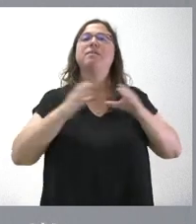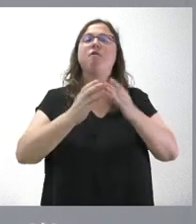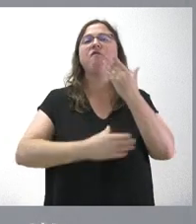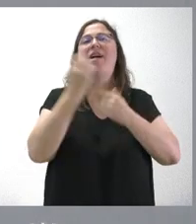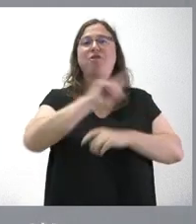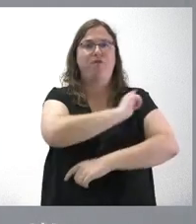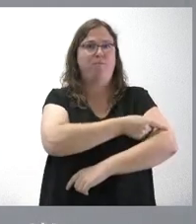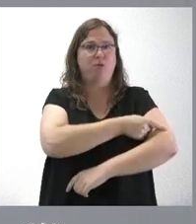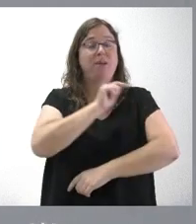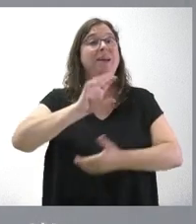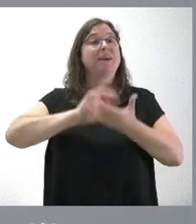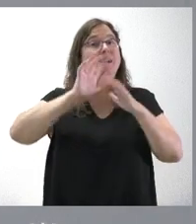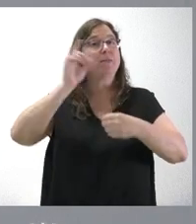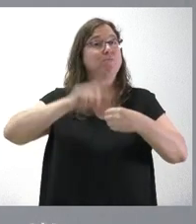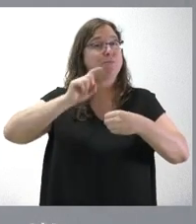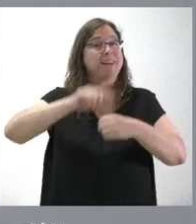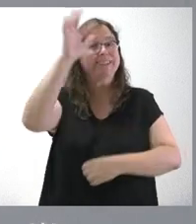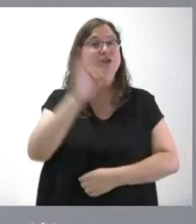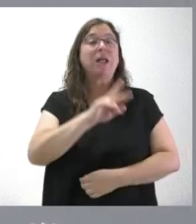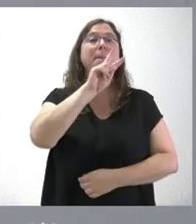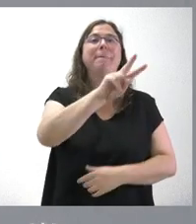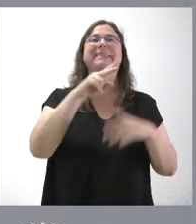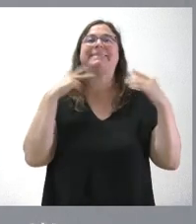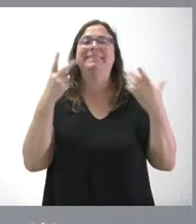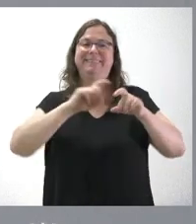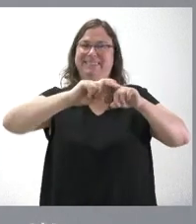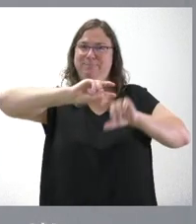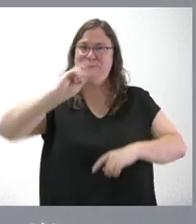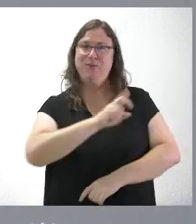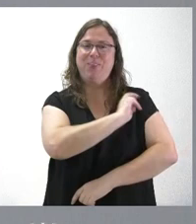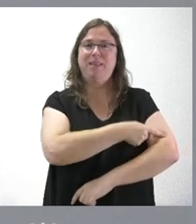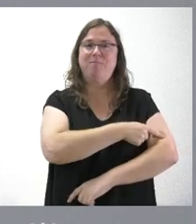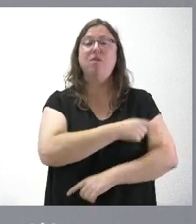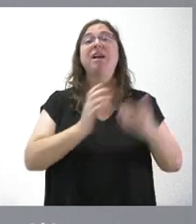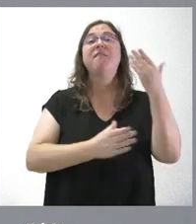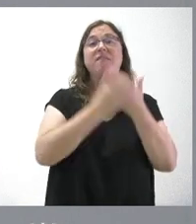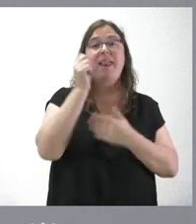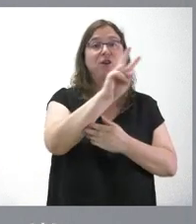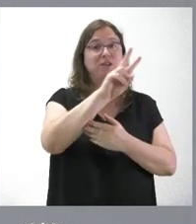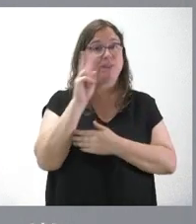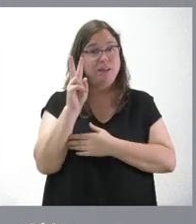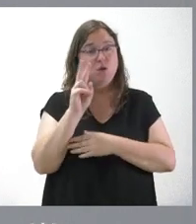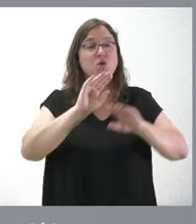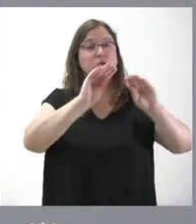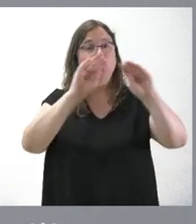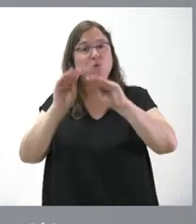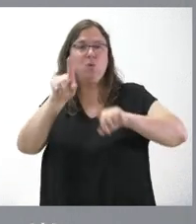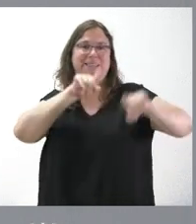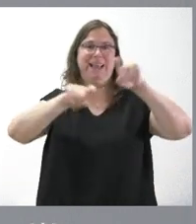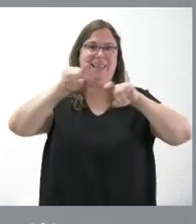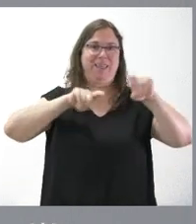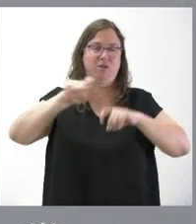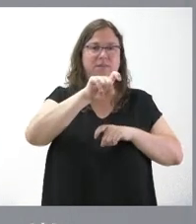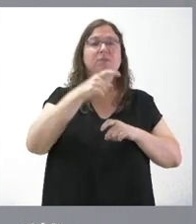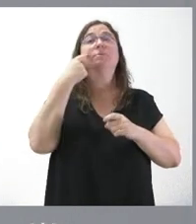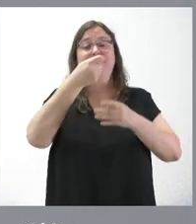Castilla y León va a participar en 27 disciplinas deportivas a través de 22 federaciones con sus respectivas selecciones. Tiene usted la